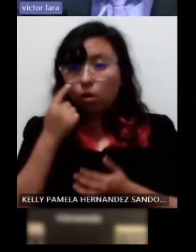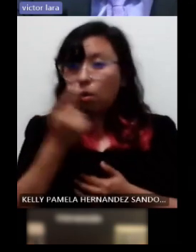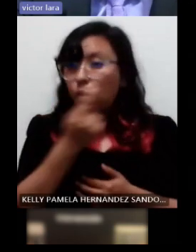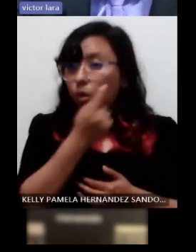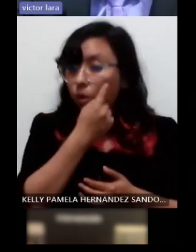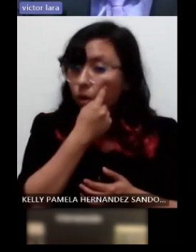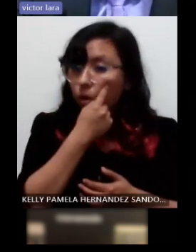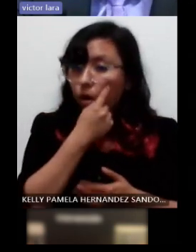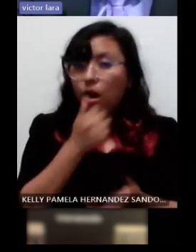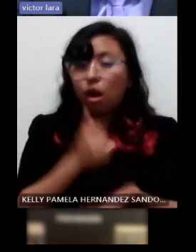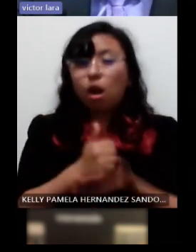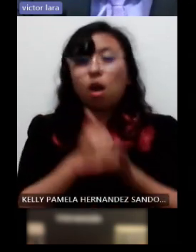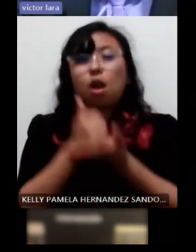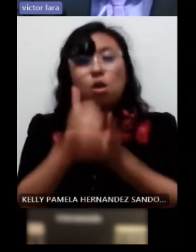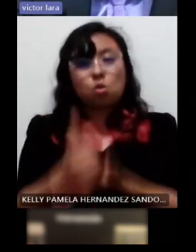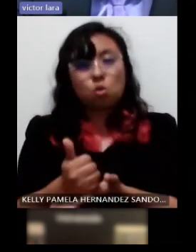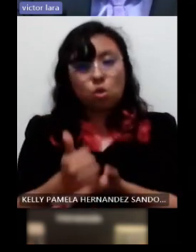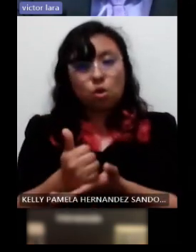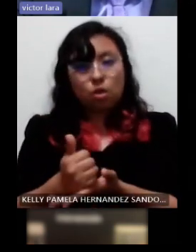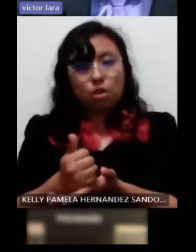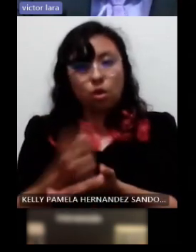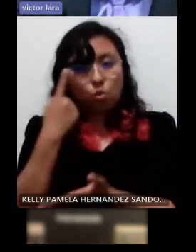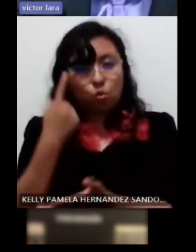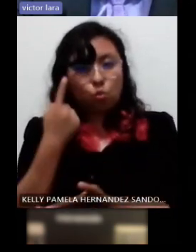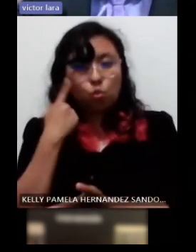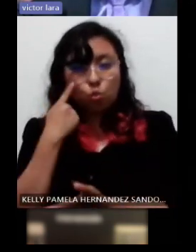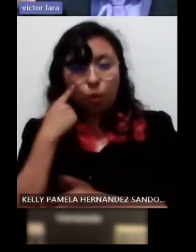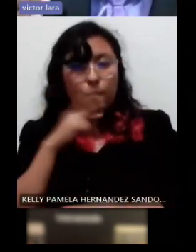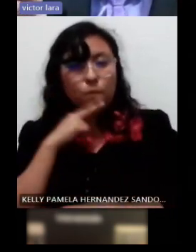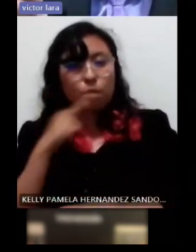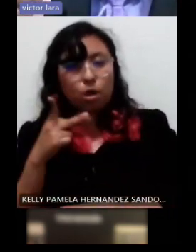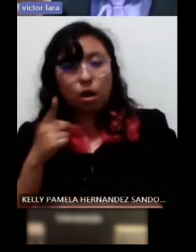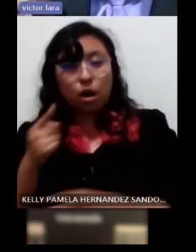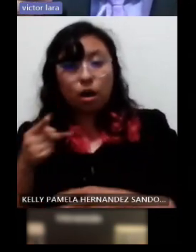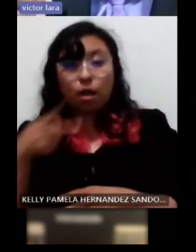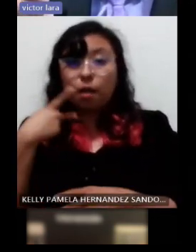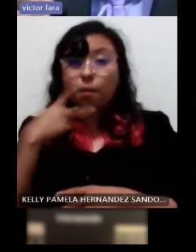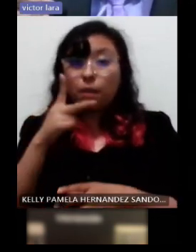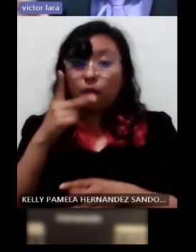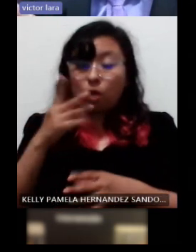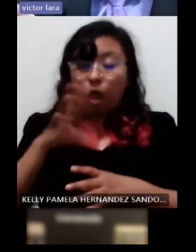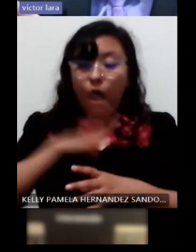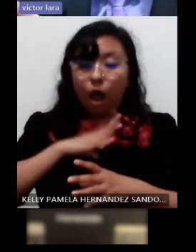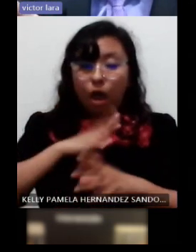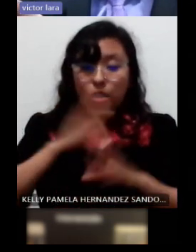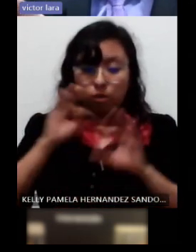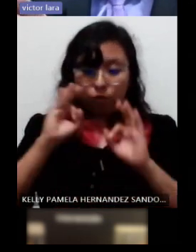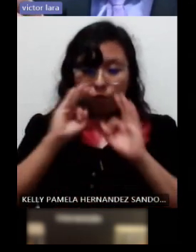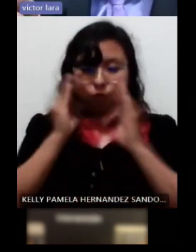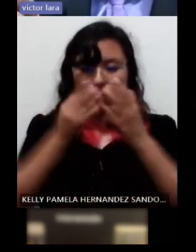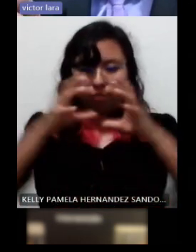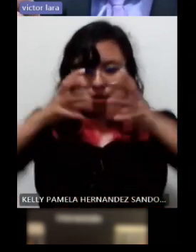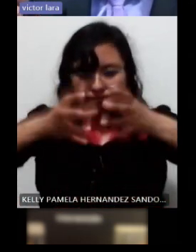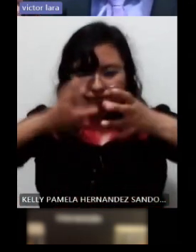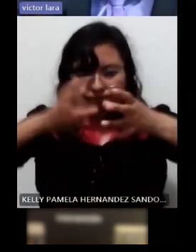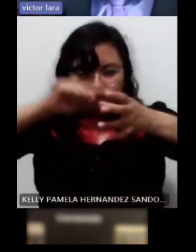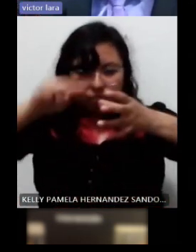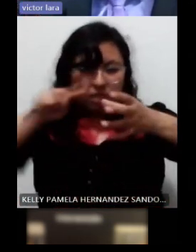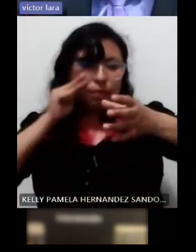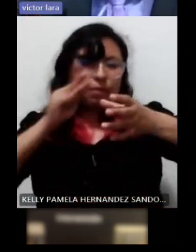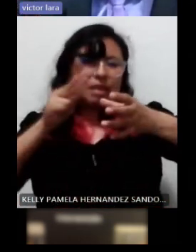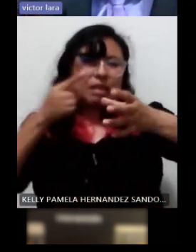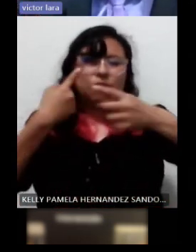me está ayudando más y todo lo que son objetos en tercera dimensión profundidad y volumen se ve alterado